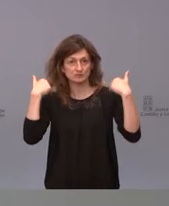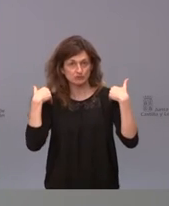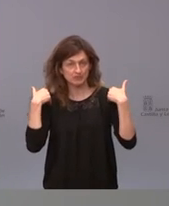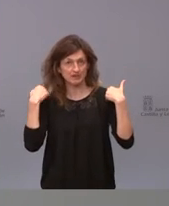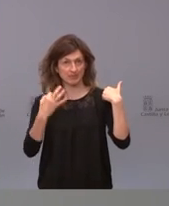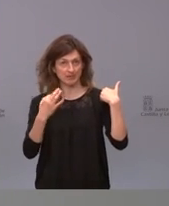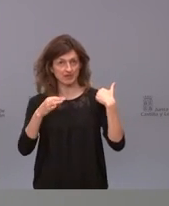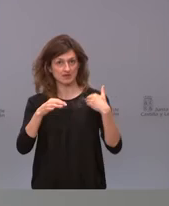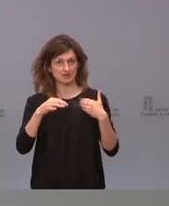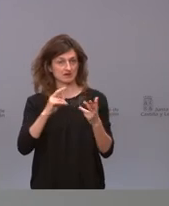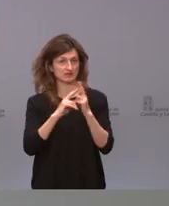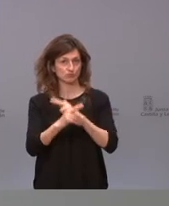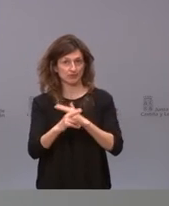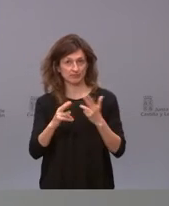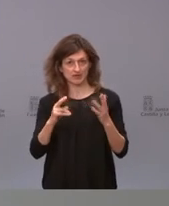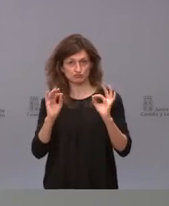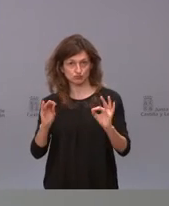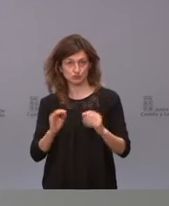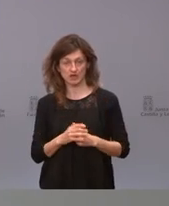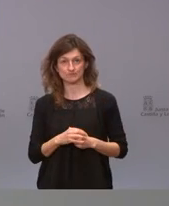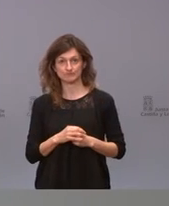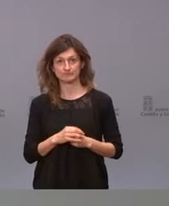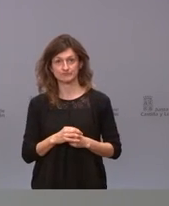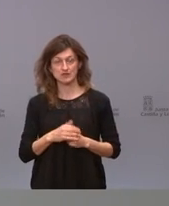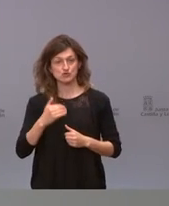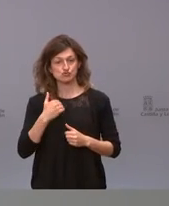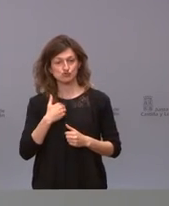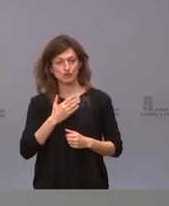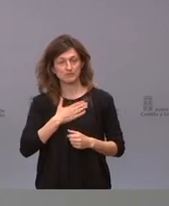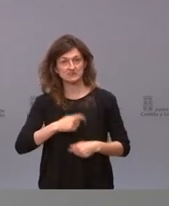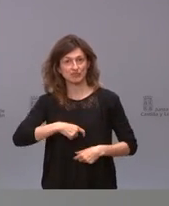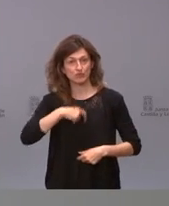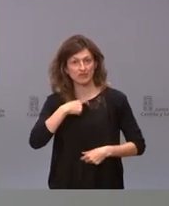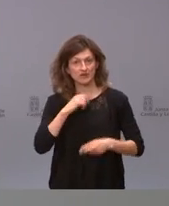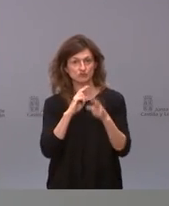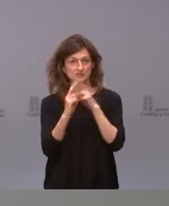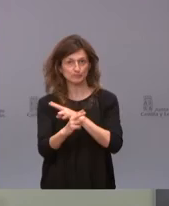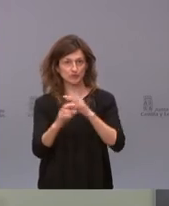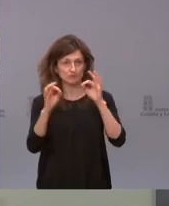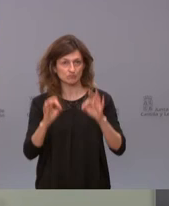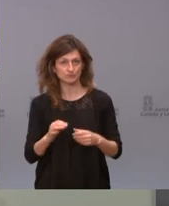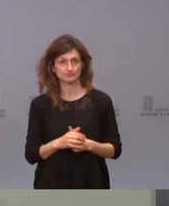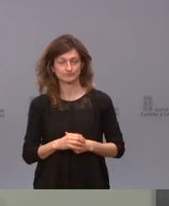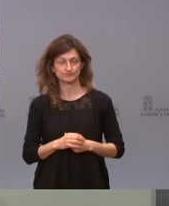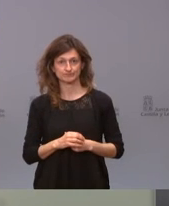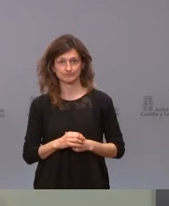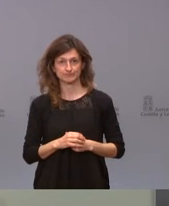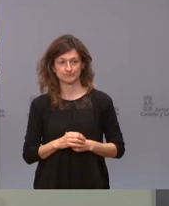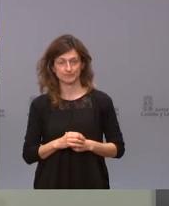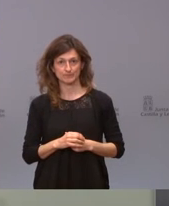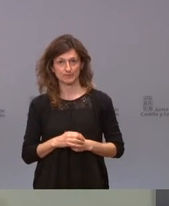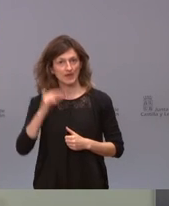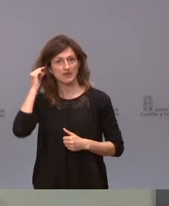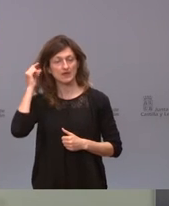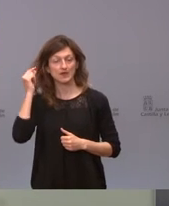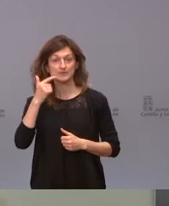que responder ante quien tiene que responder y desde luego yo respondo ante los ciudadanos y ante mi gobierno sobre si